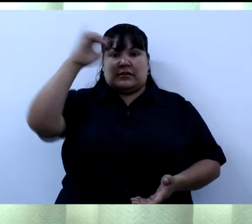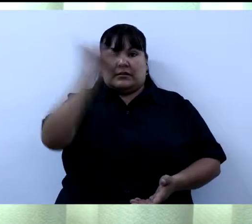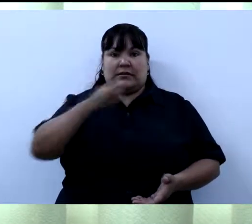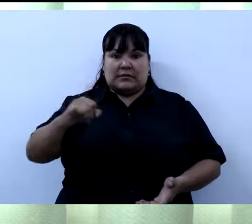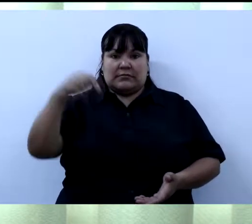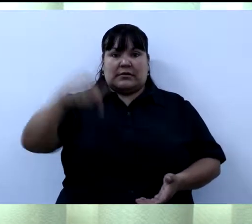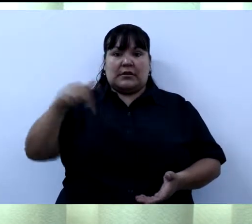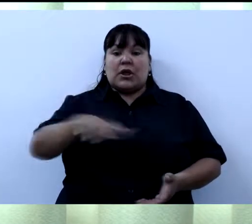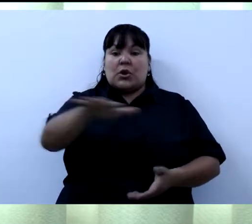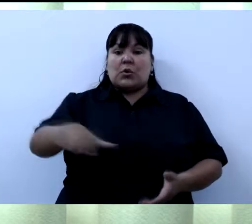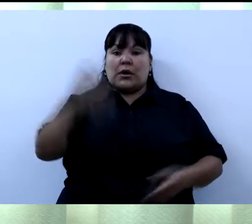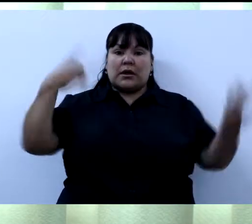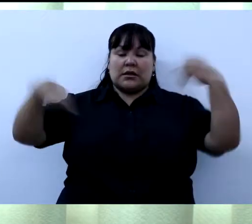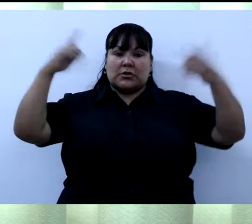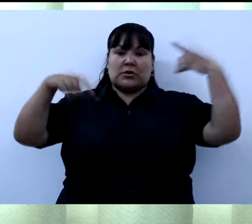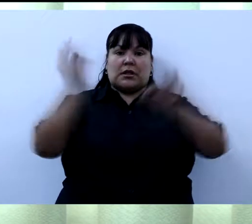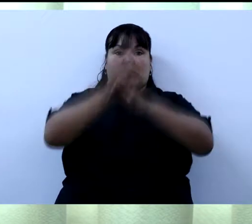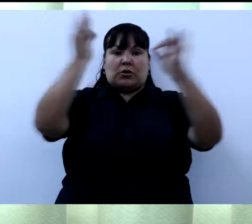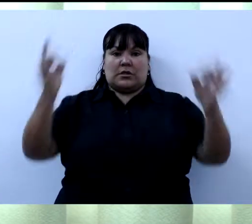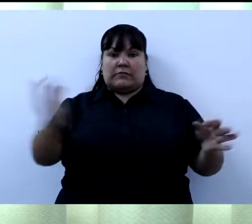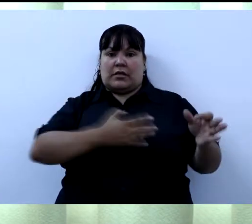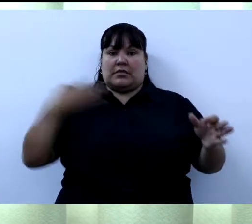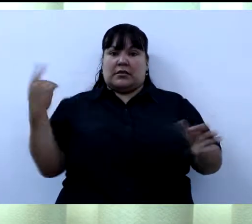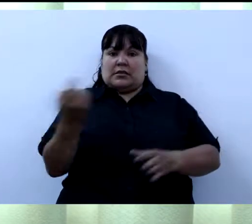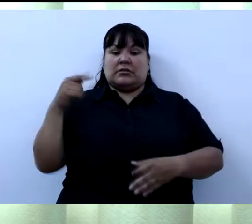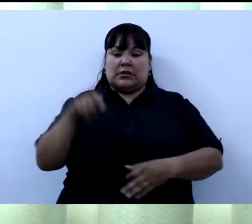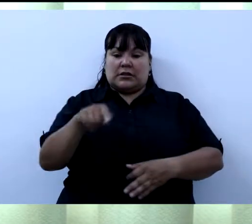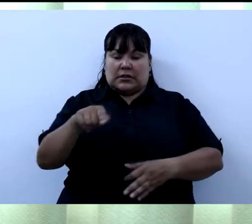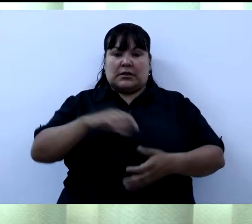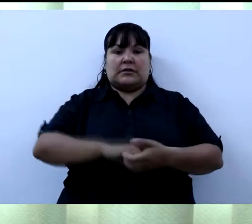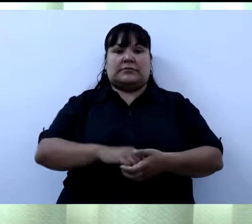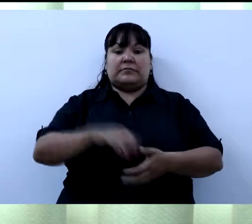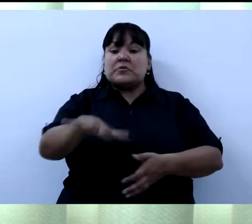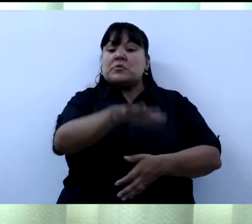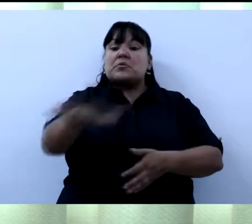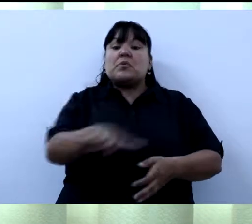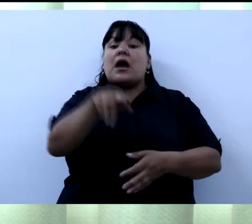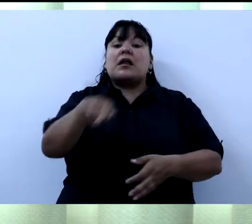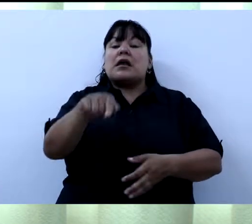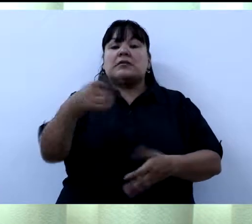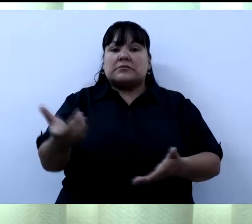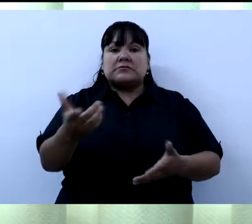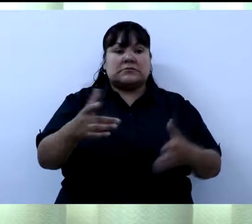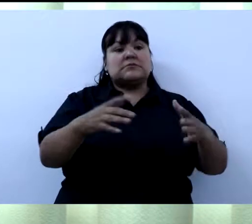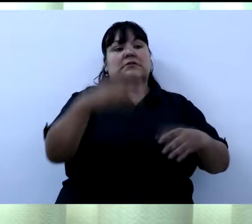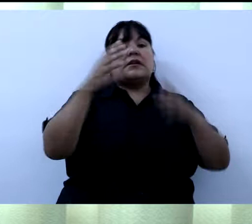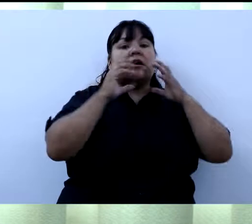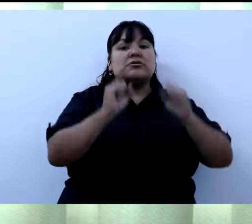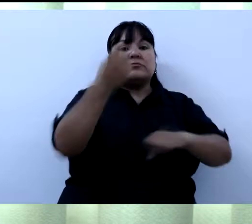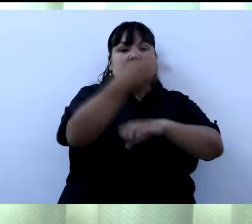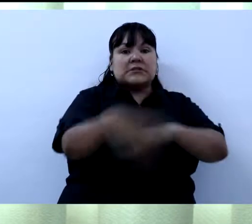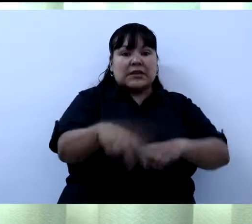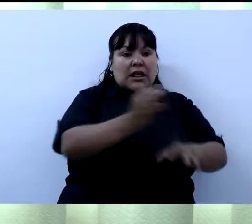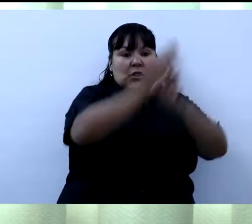Esta dirección general depende de la Subsecretaría de Educación y a su vez tiene a su cargo